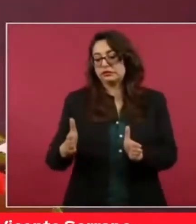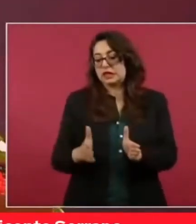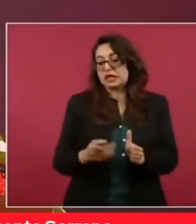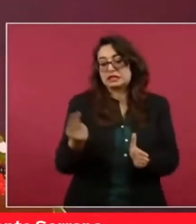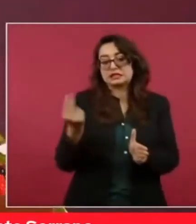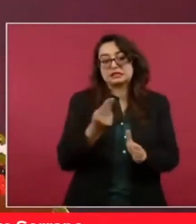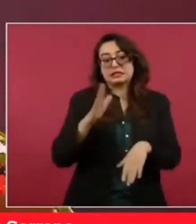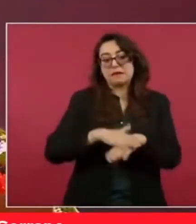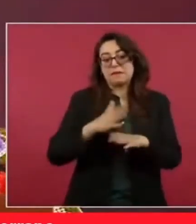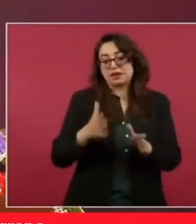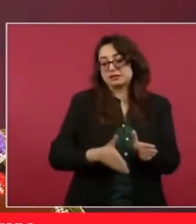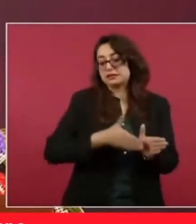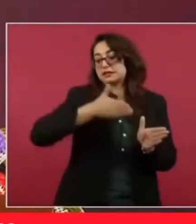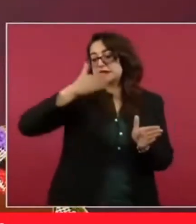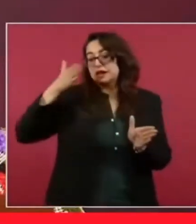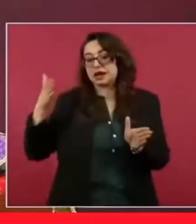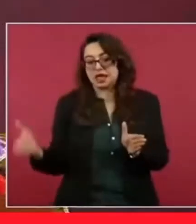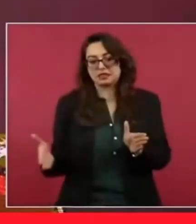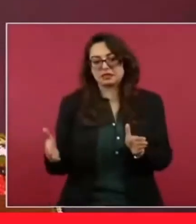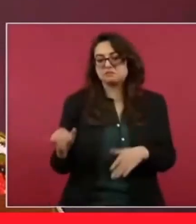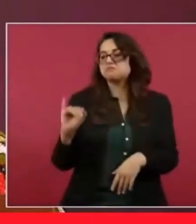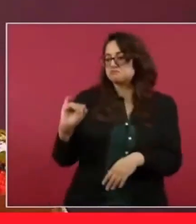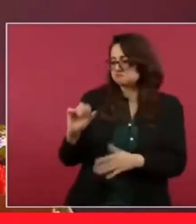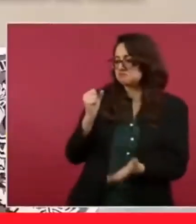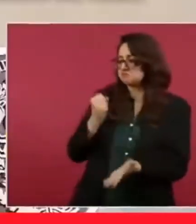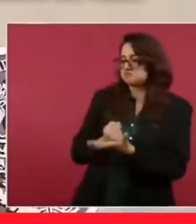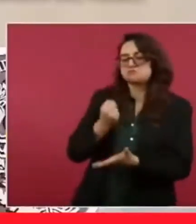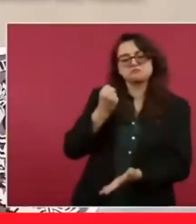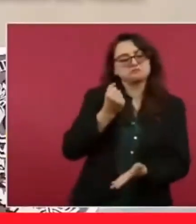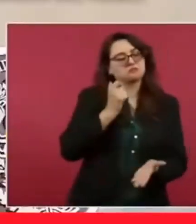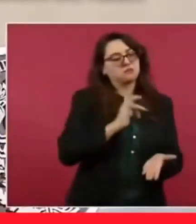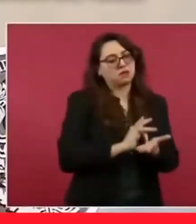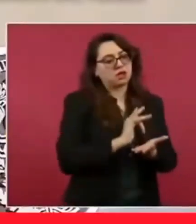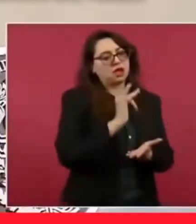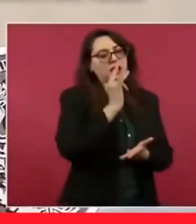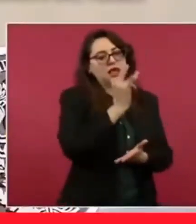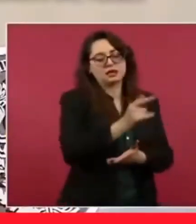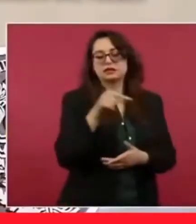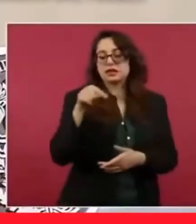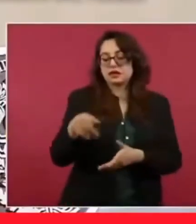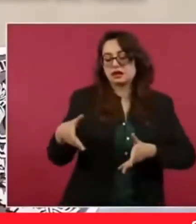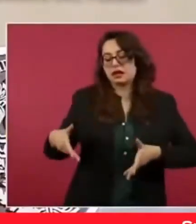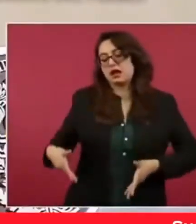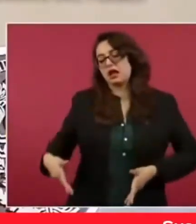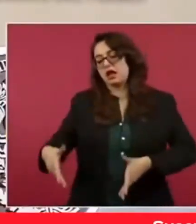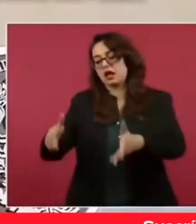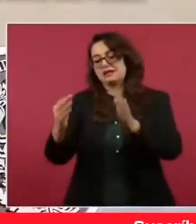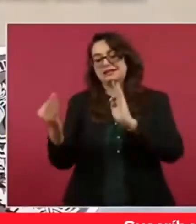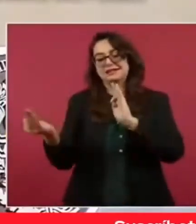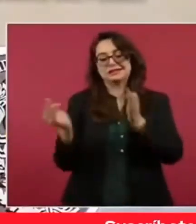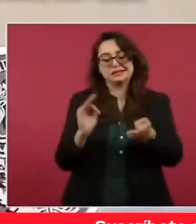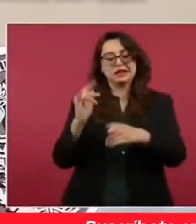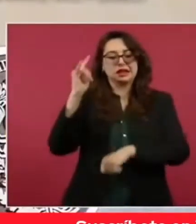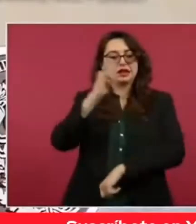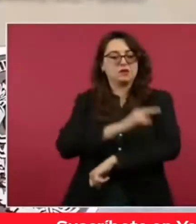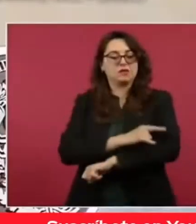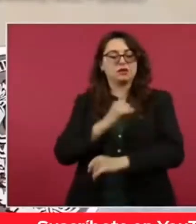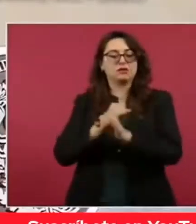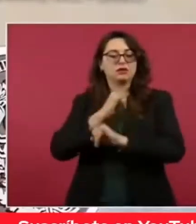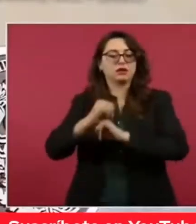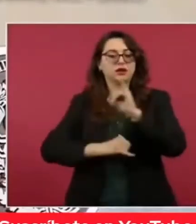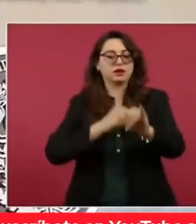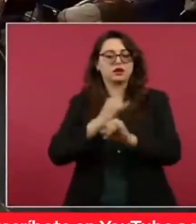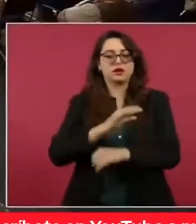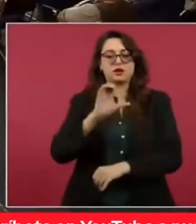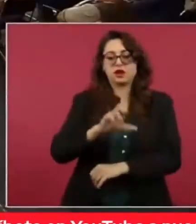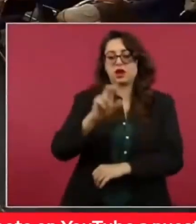Cancún-Mérida con la Cancún-Tulum, realidad que pasa a un costado del aeropuerto internacional de Cancún y en donde estará el ingreso